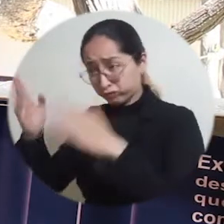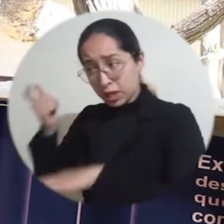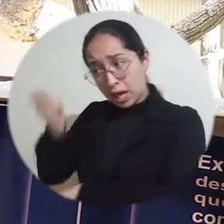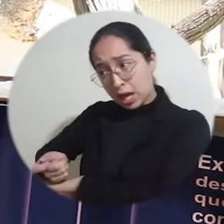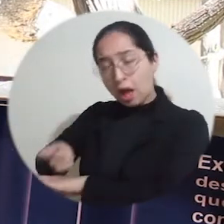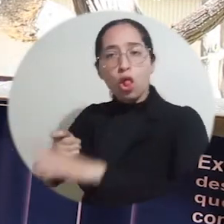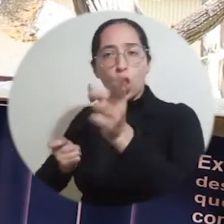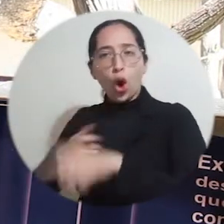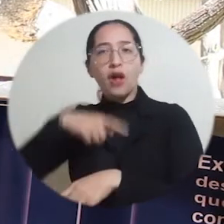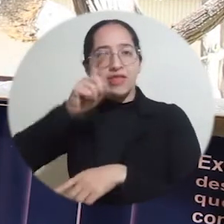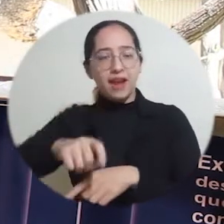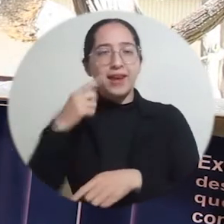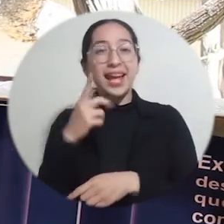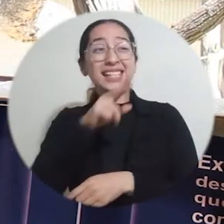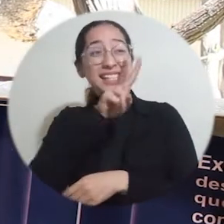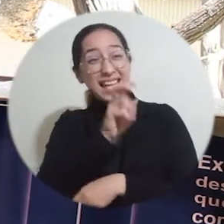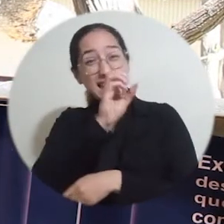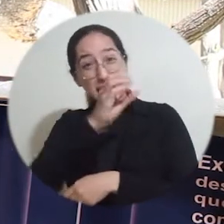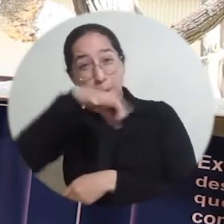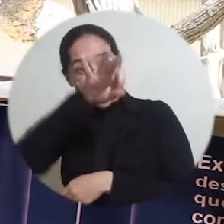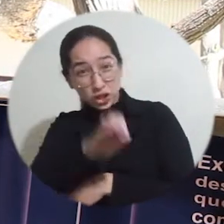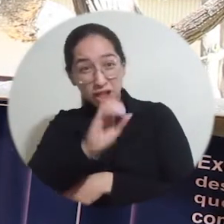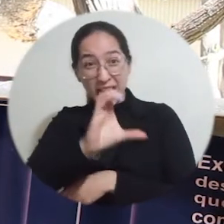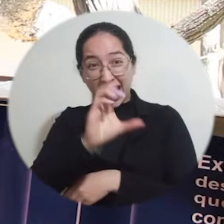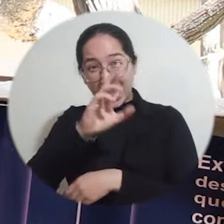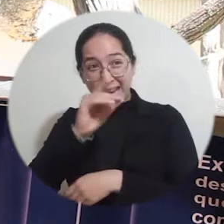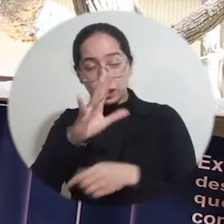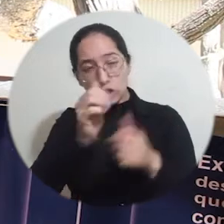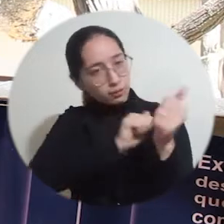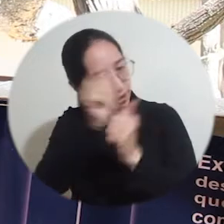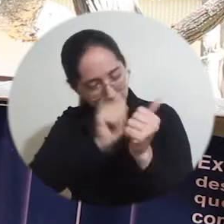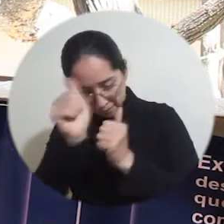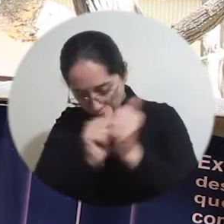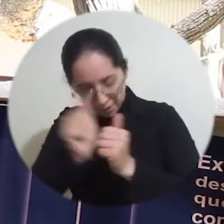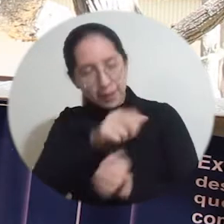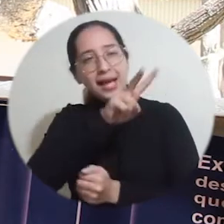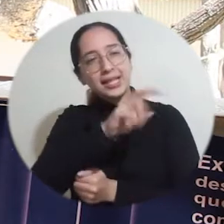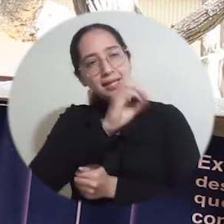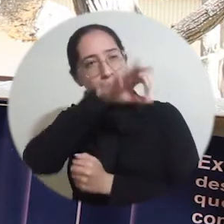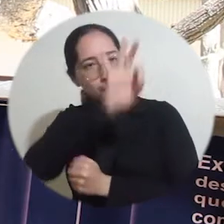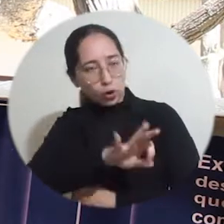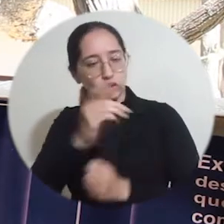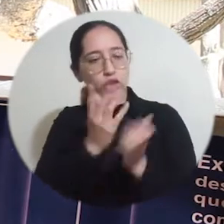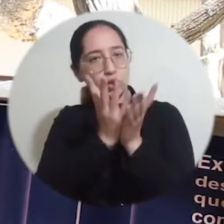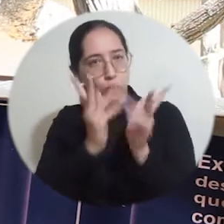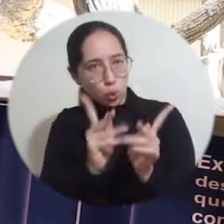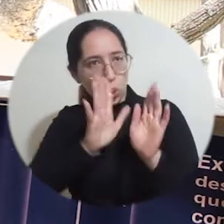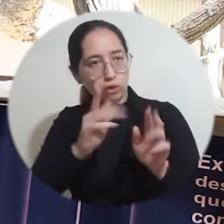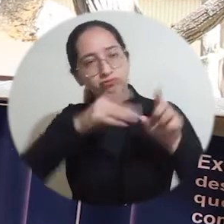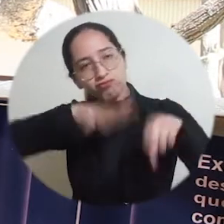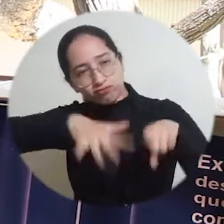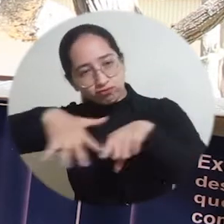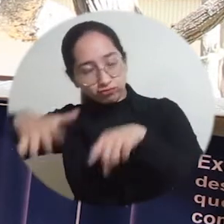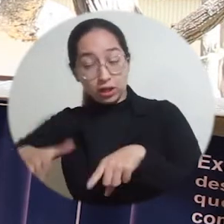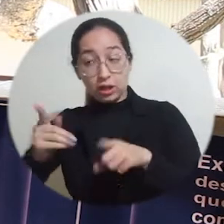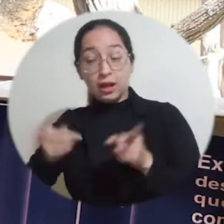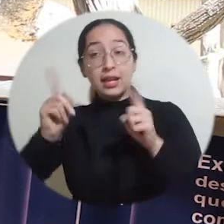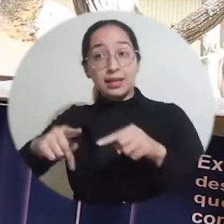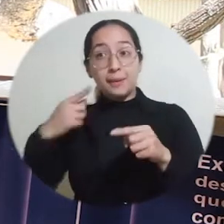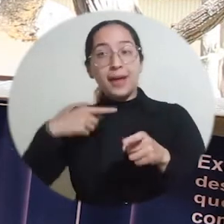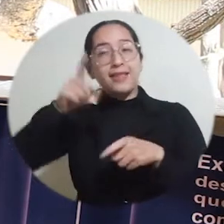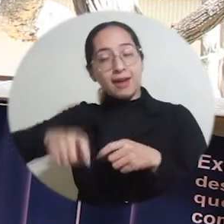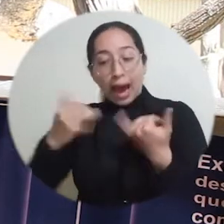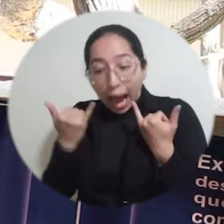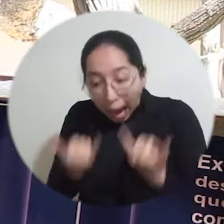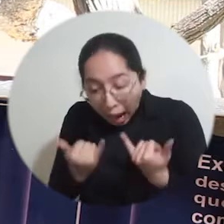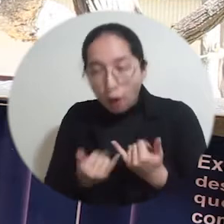principalmente deben haber cumplido el 70% de los créditos académicos como primera medida. Como segundo, haber cursado o